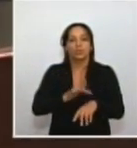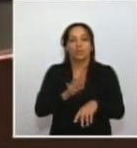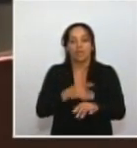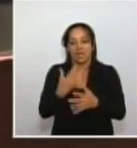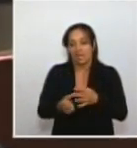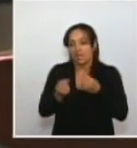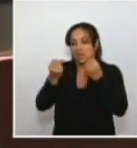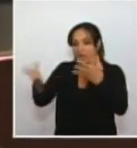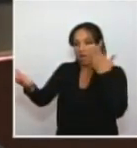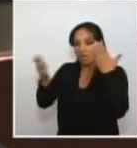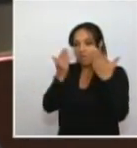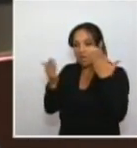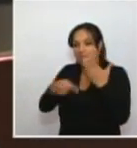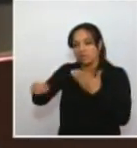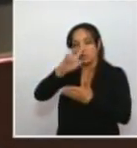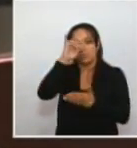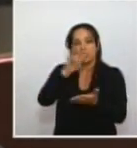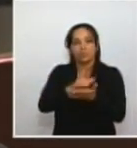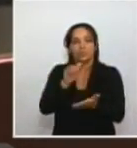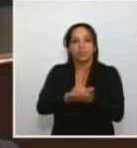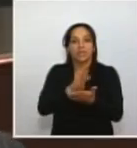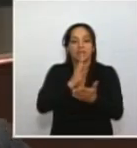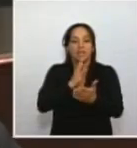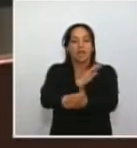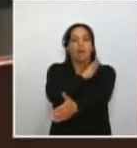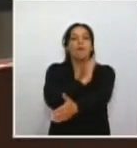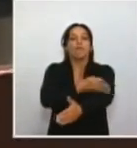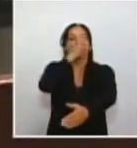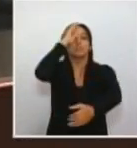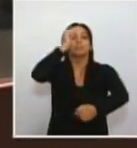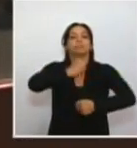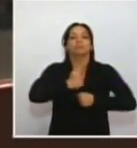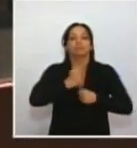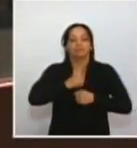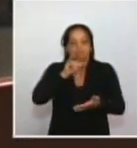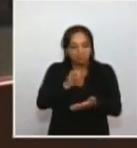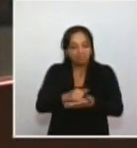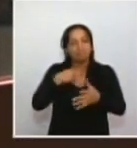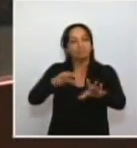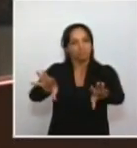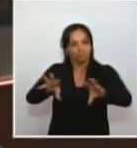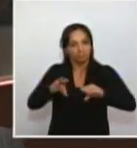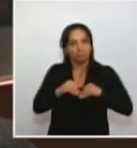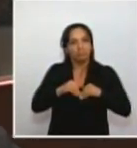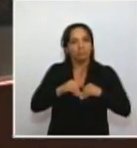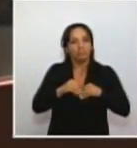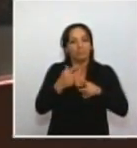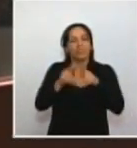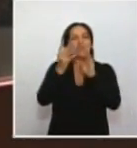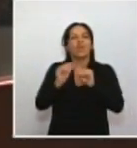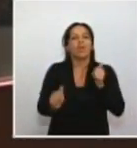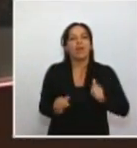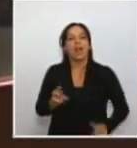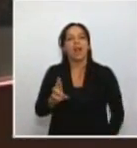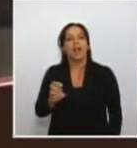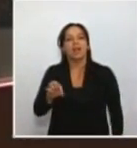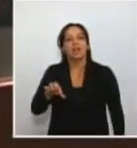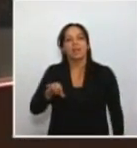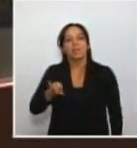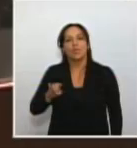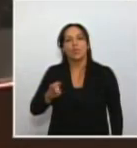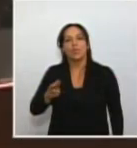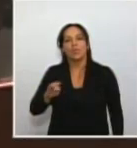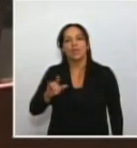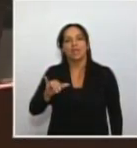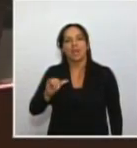confianza y credibilidad a unas fuerzas militares que han aceptado republicanamente que la salida